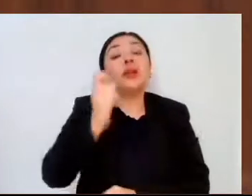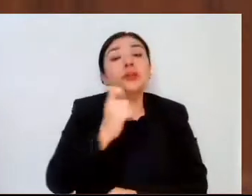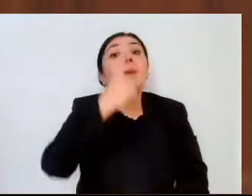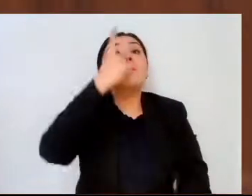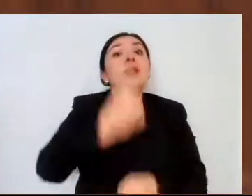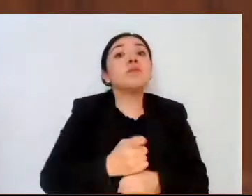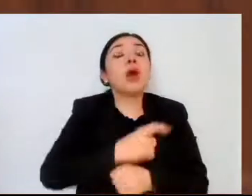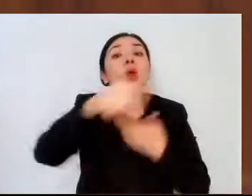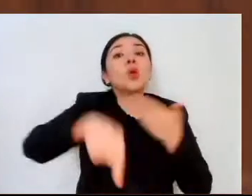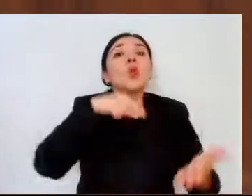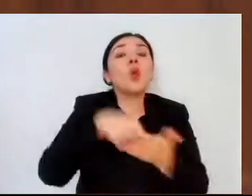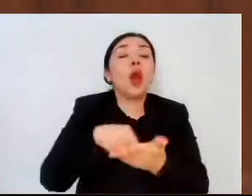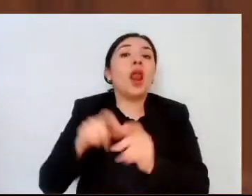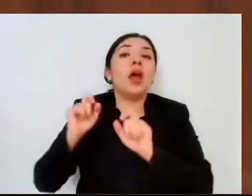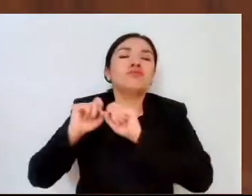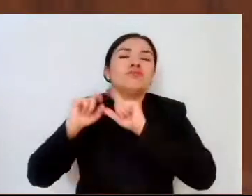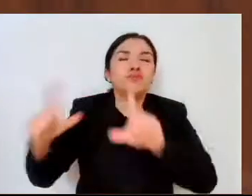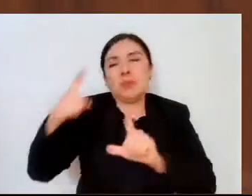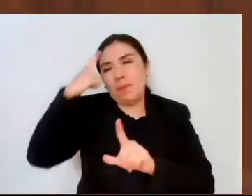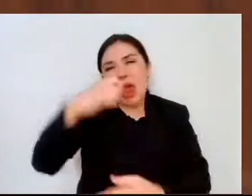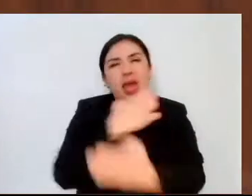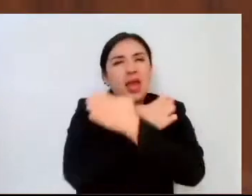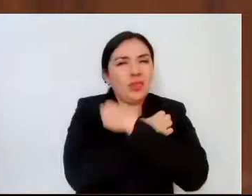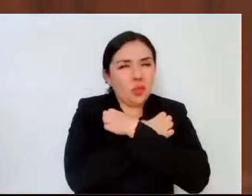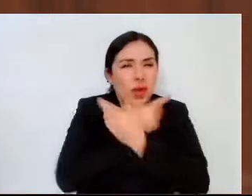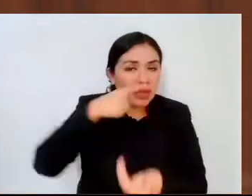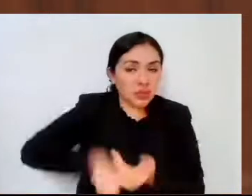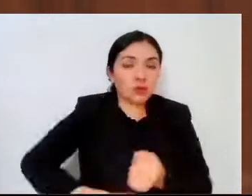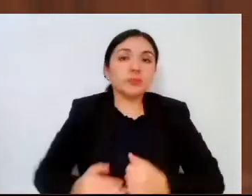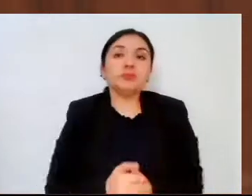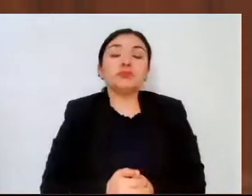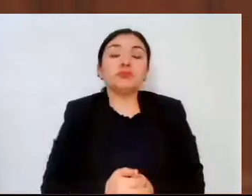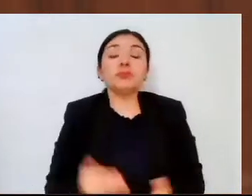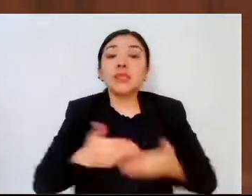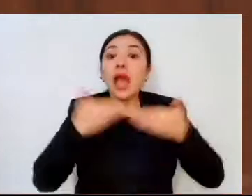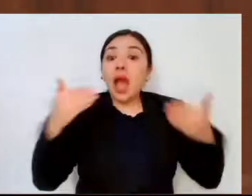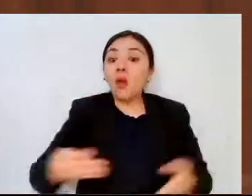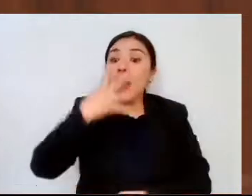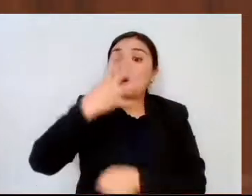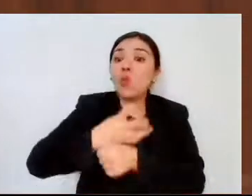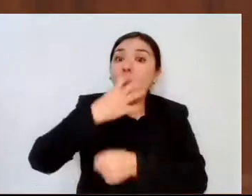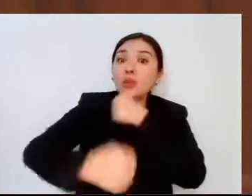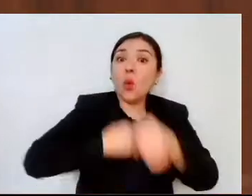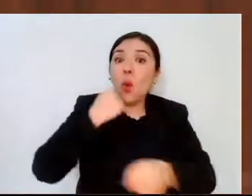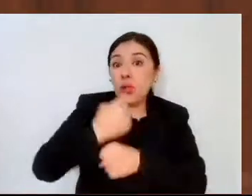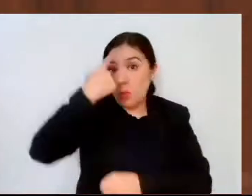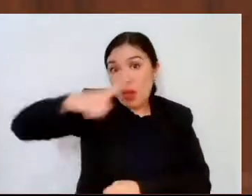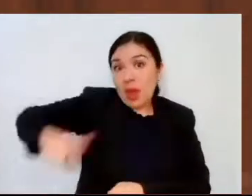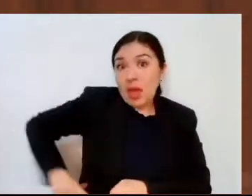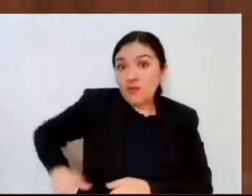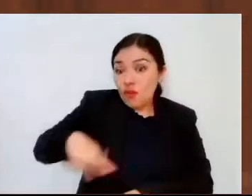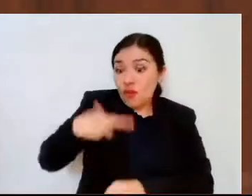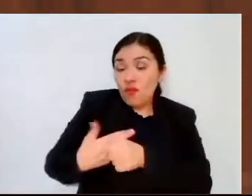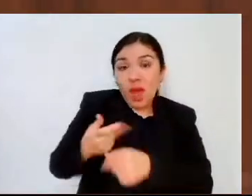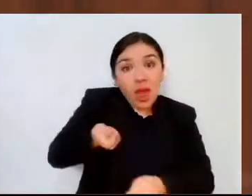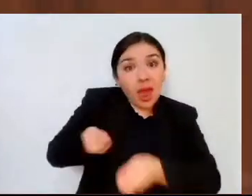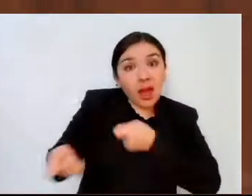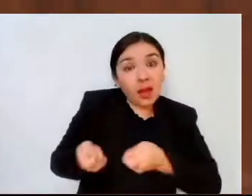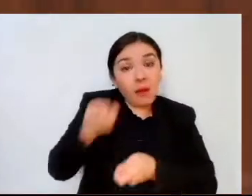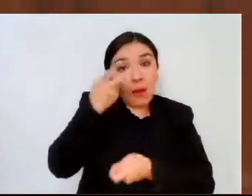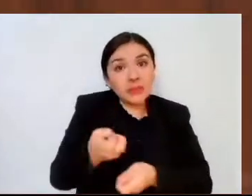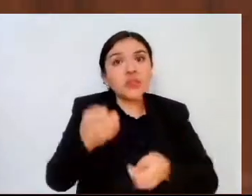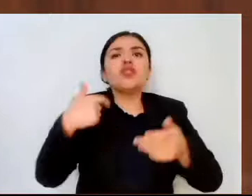plataformas educativas. En este cuarto año de gobierno, hemos galardonado a nuestros